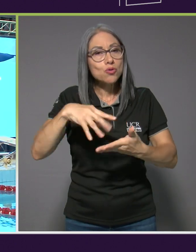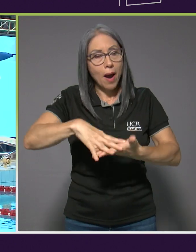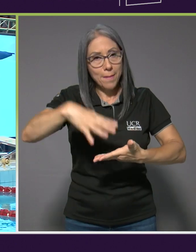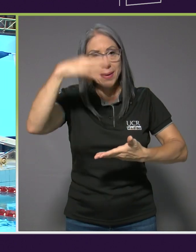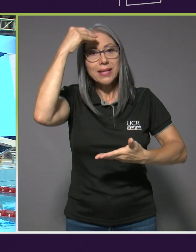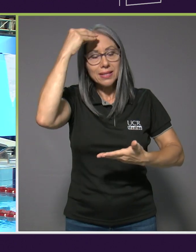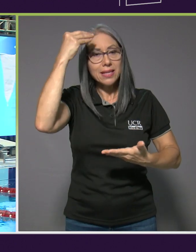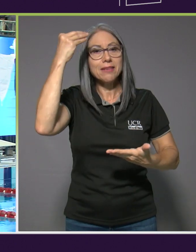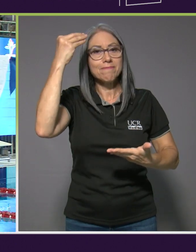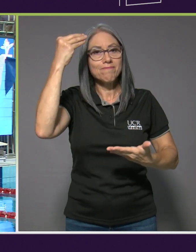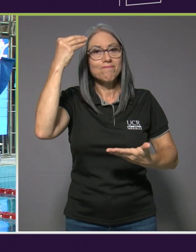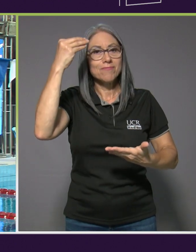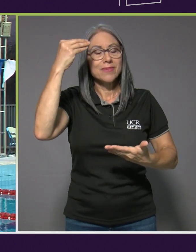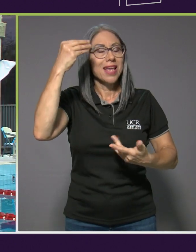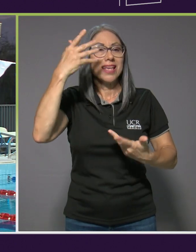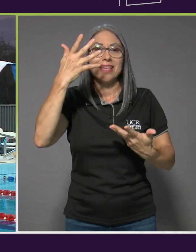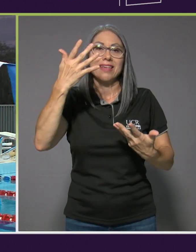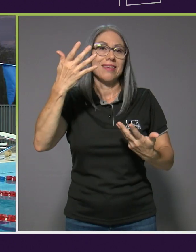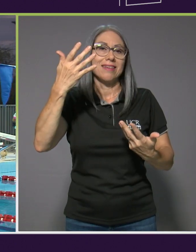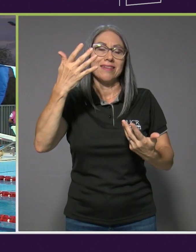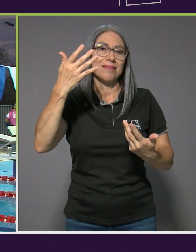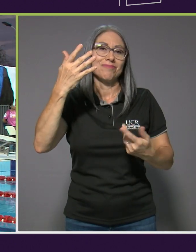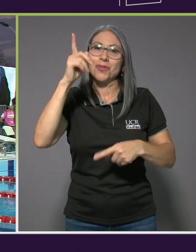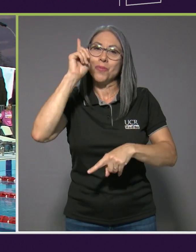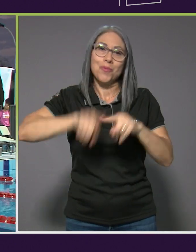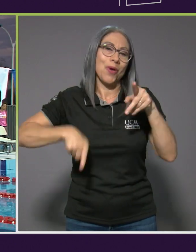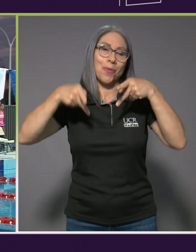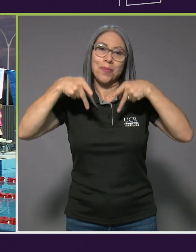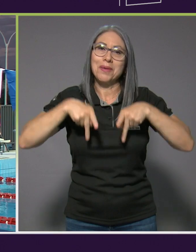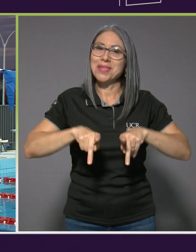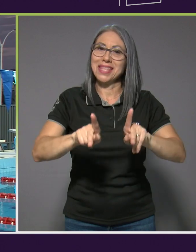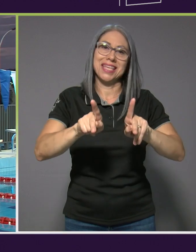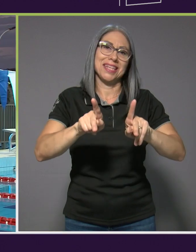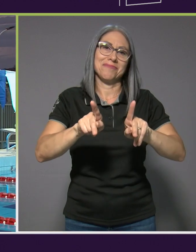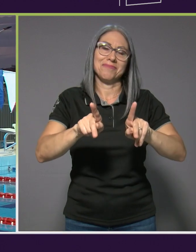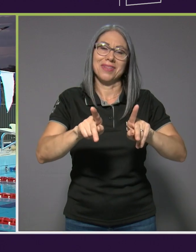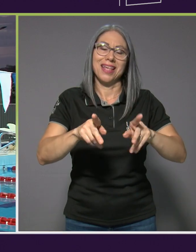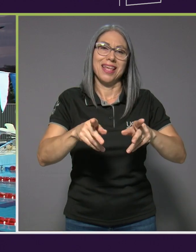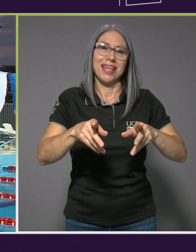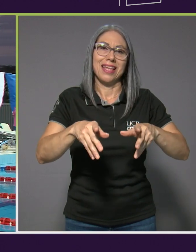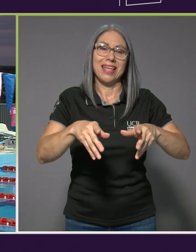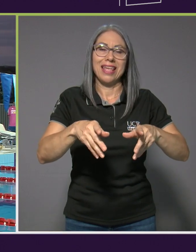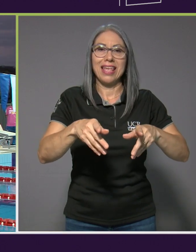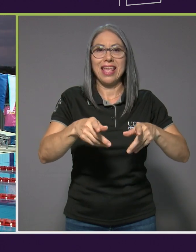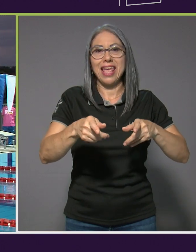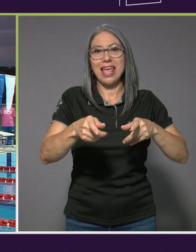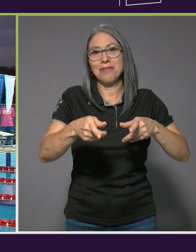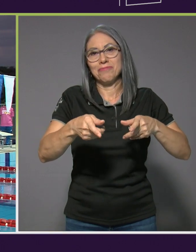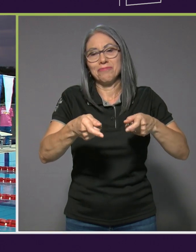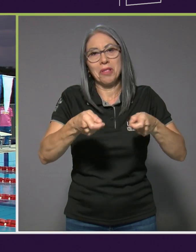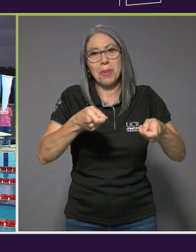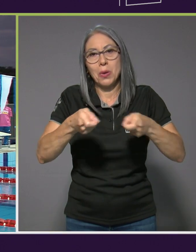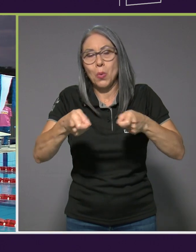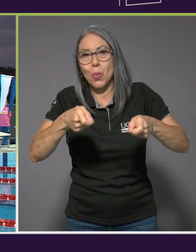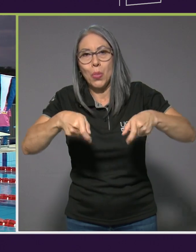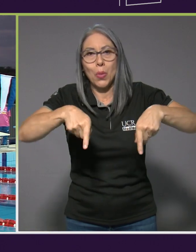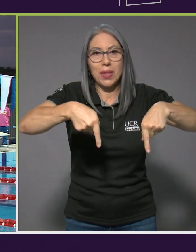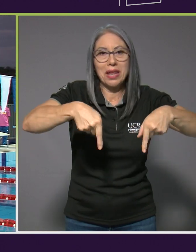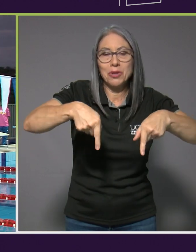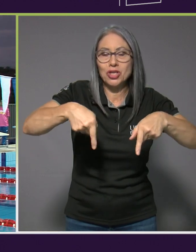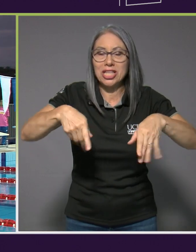que no puedo dejar que el nerviosismo de la carrera me